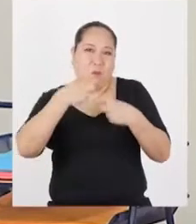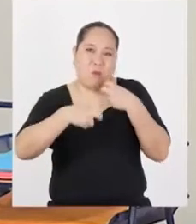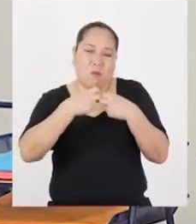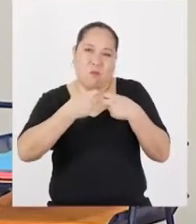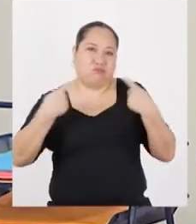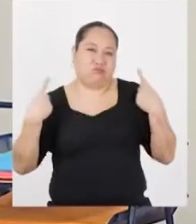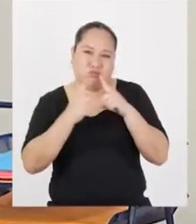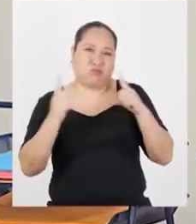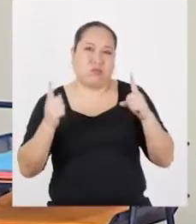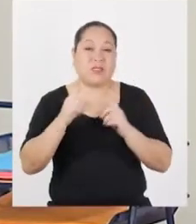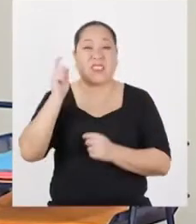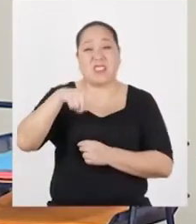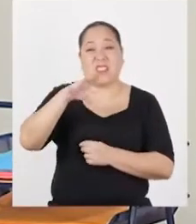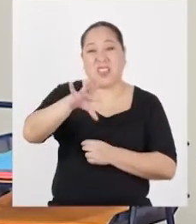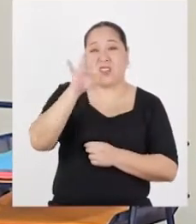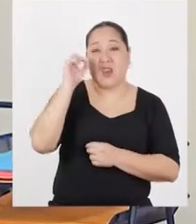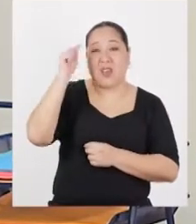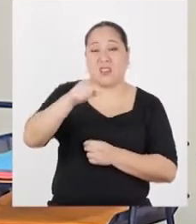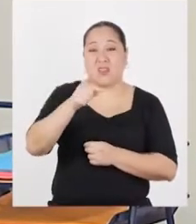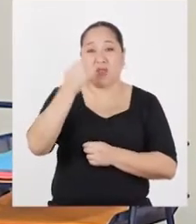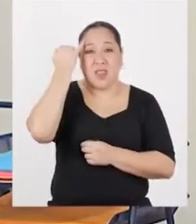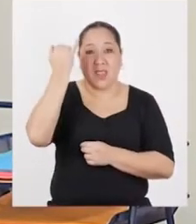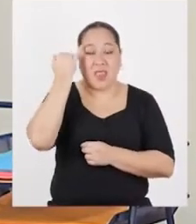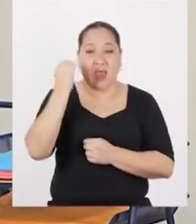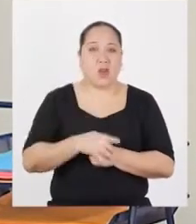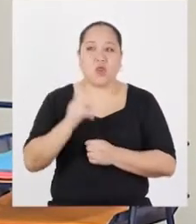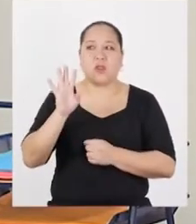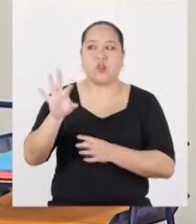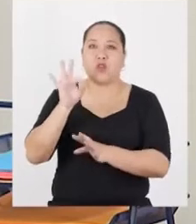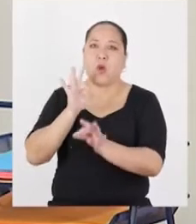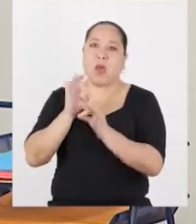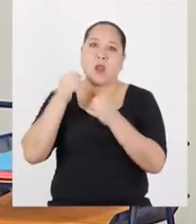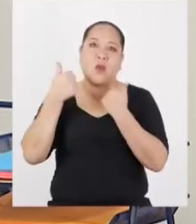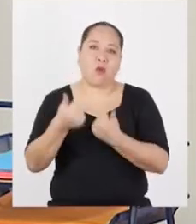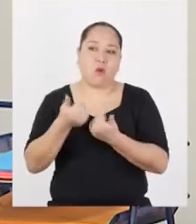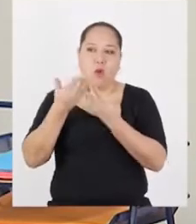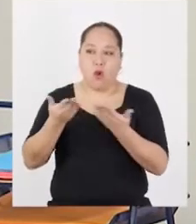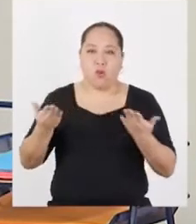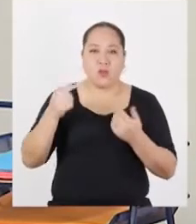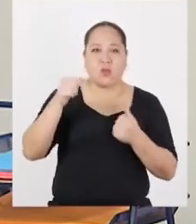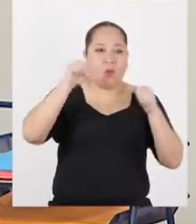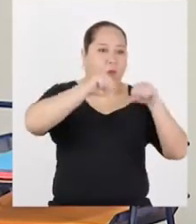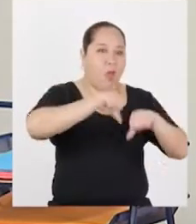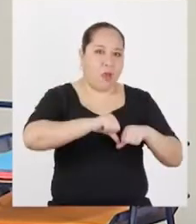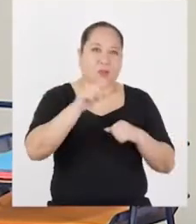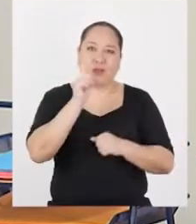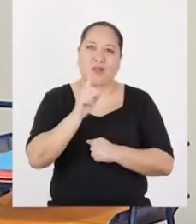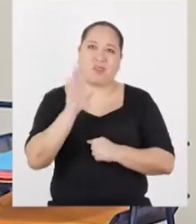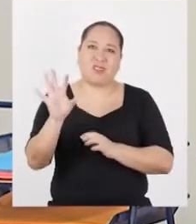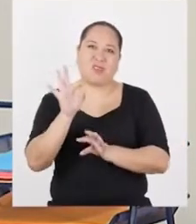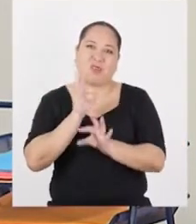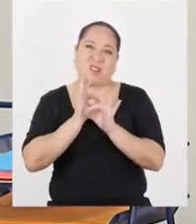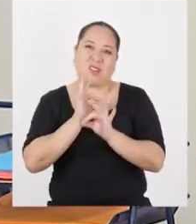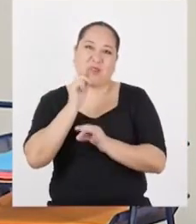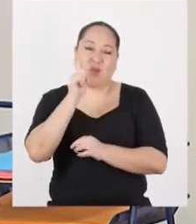falta escoger. Y esta es una opción fácil. No es escoger entre dos bienes o entre dos males. Esto